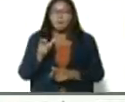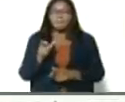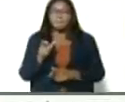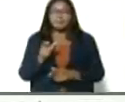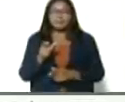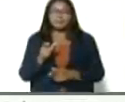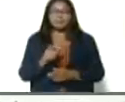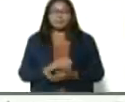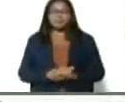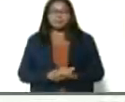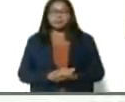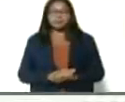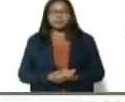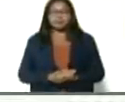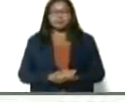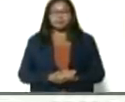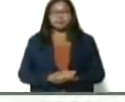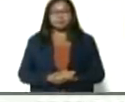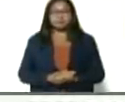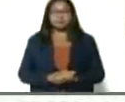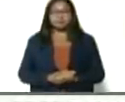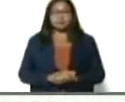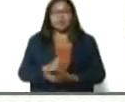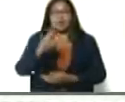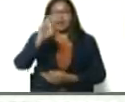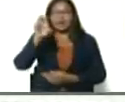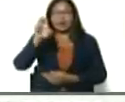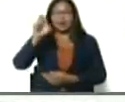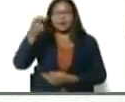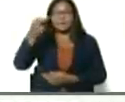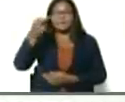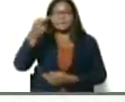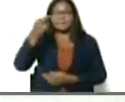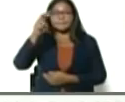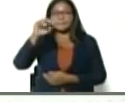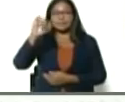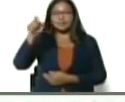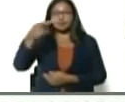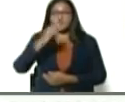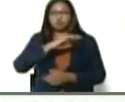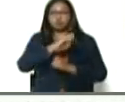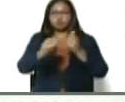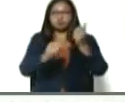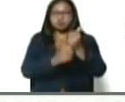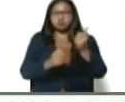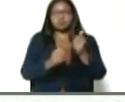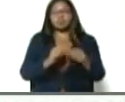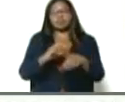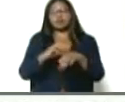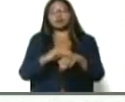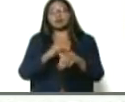almirante Remigio Ceballos y Chazo, atención, la unión cívico